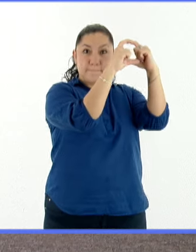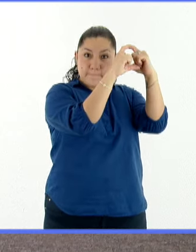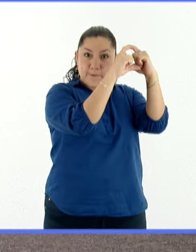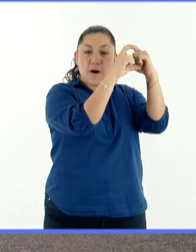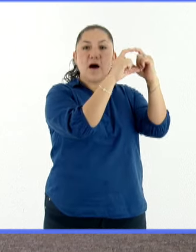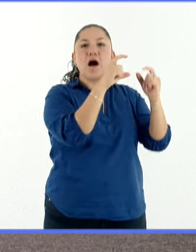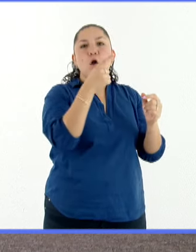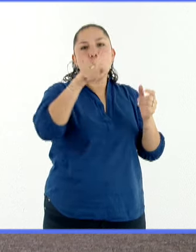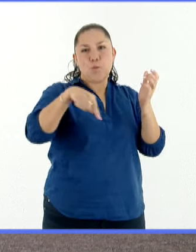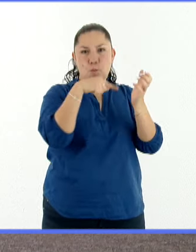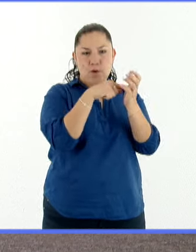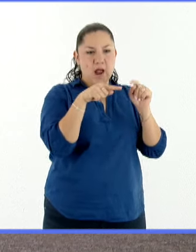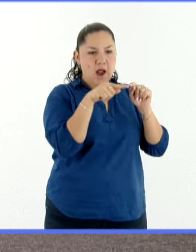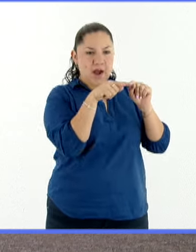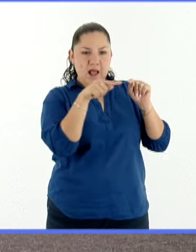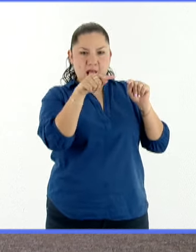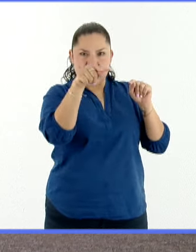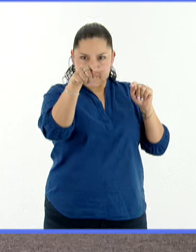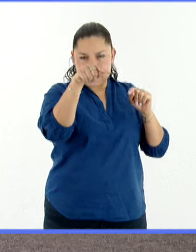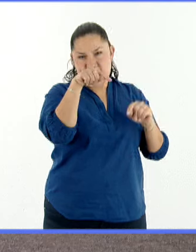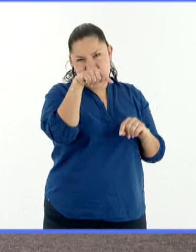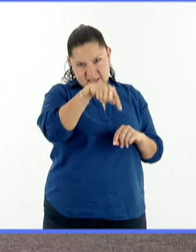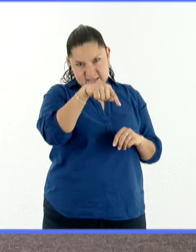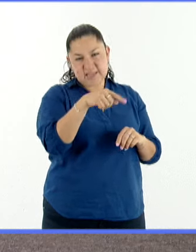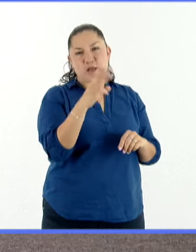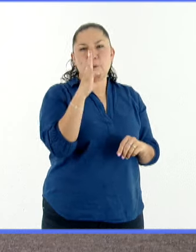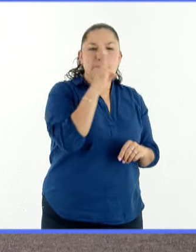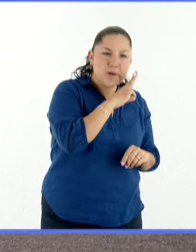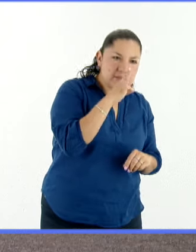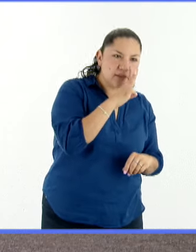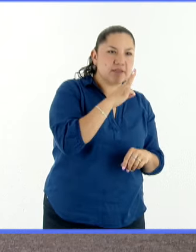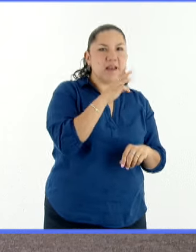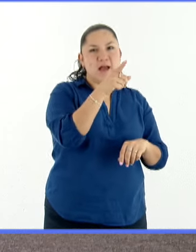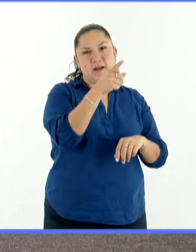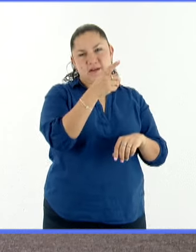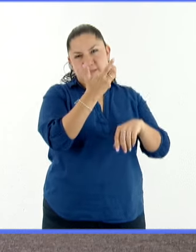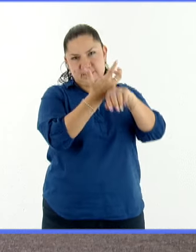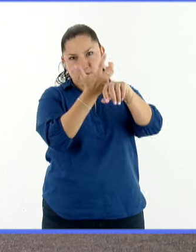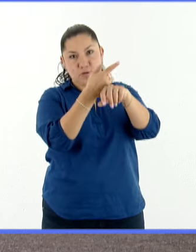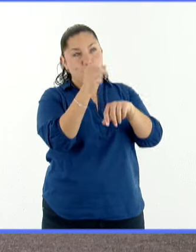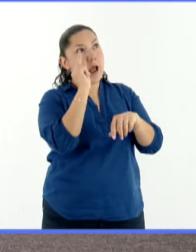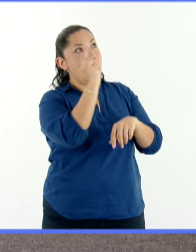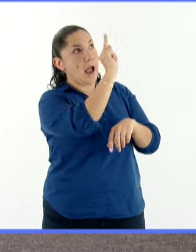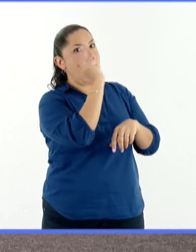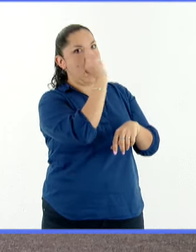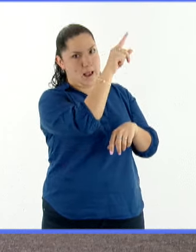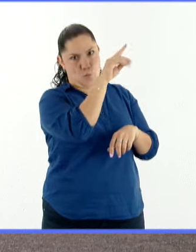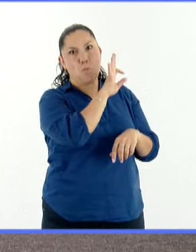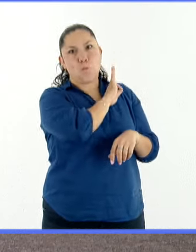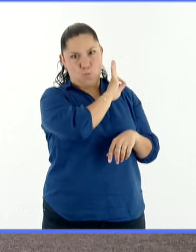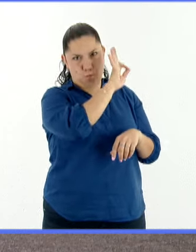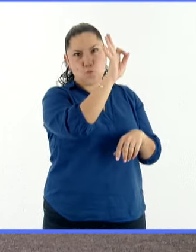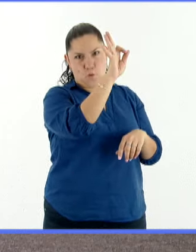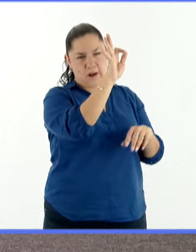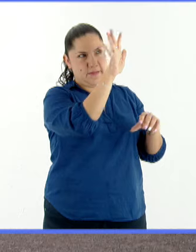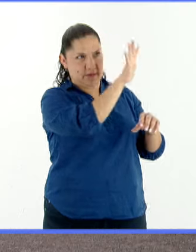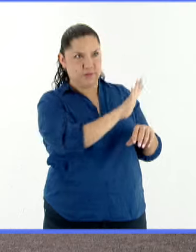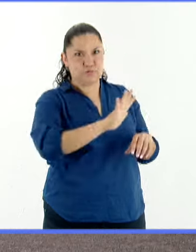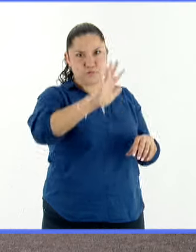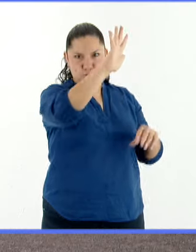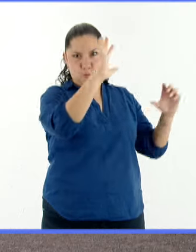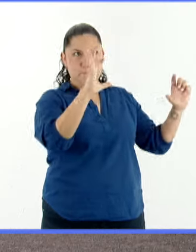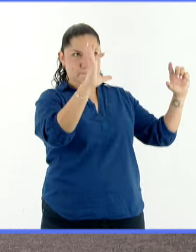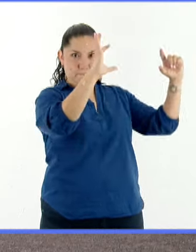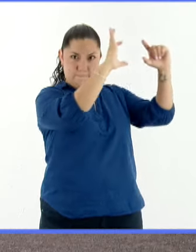franja, que son algunos cientos de, pocos cientos de kilómetros, pero fuera de esta zona de totalidad, este